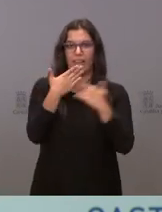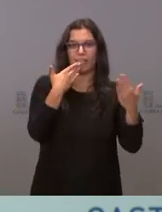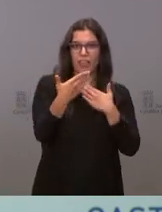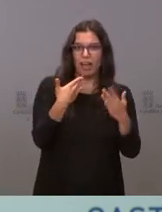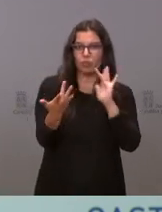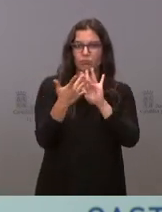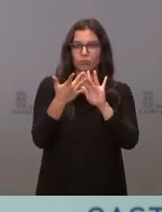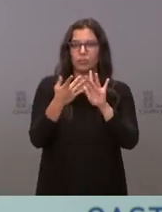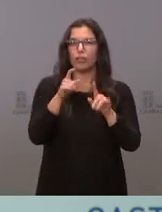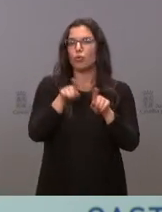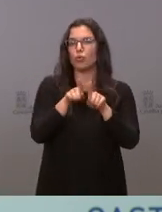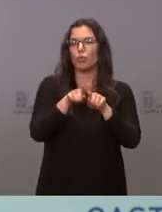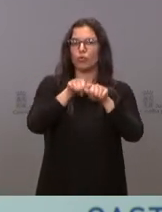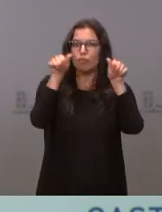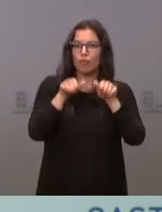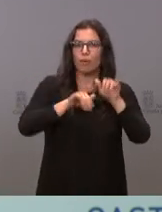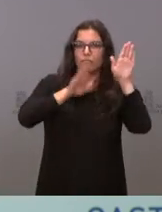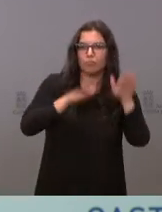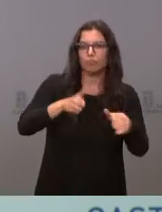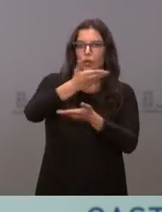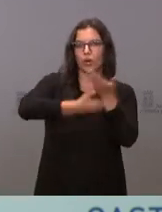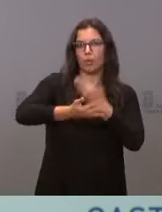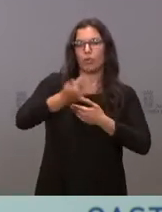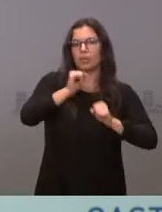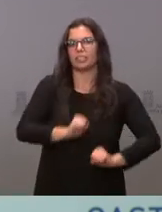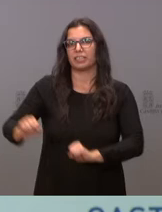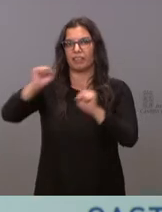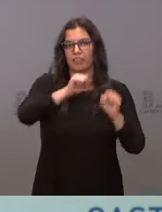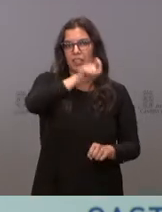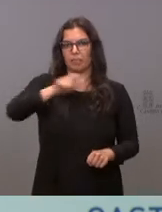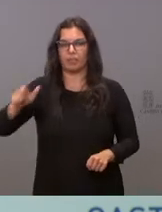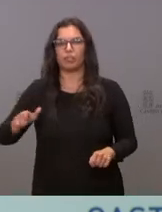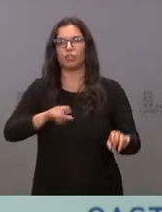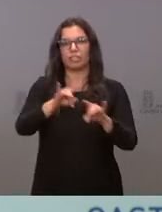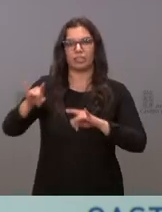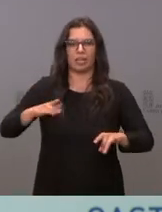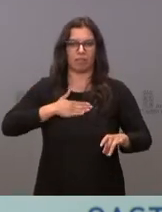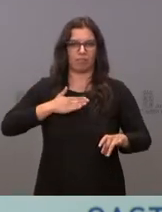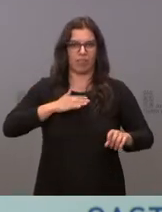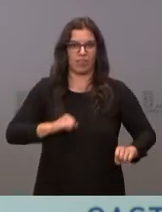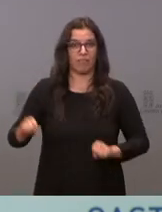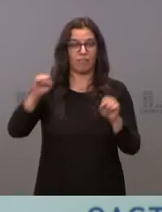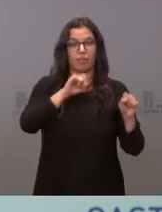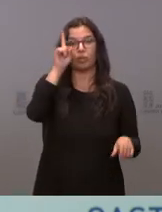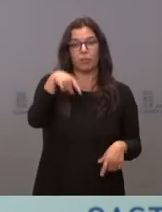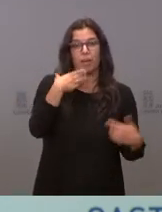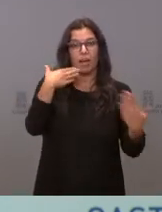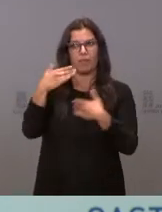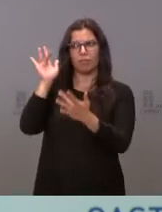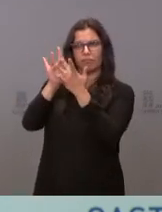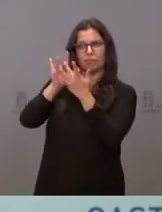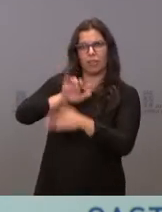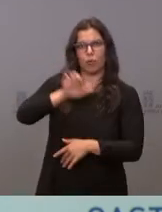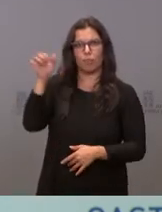desde la lealtad, desde la colaboración y la defensa de los intereses de nuestra comunidad. Pero también hemos dialogado en Europa, en el